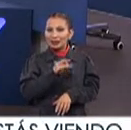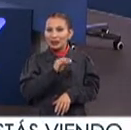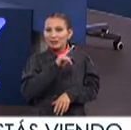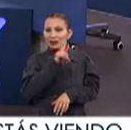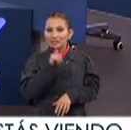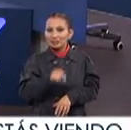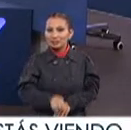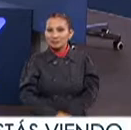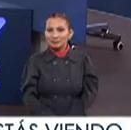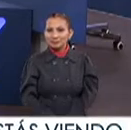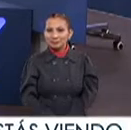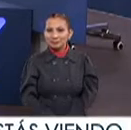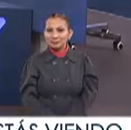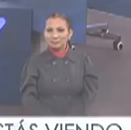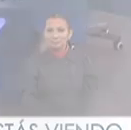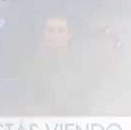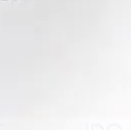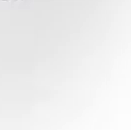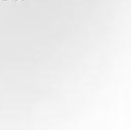Interfaz